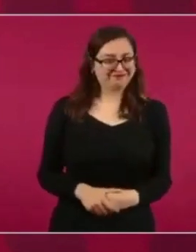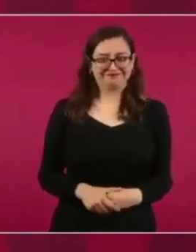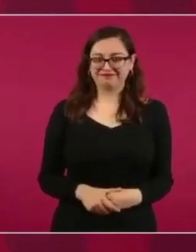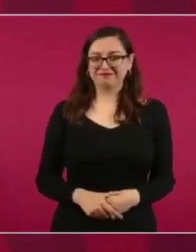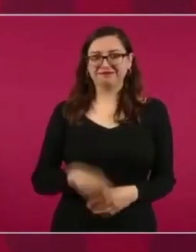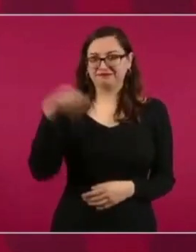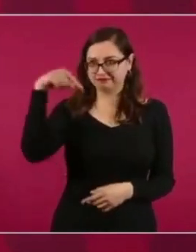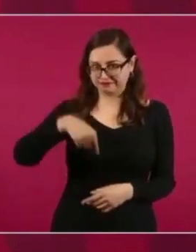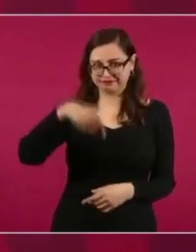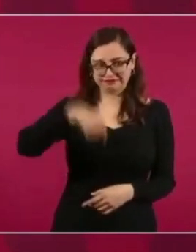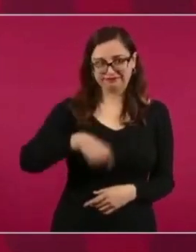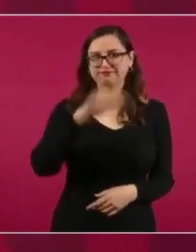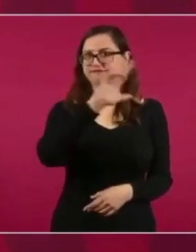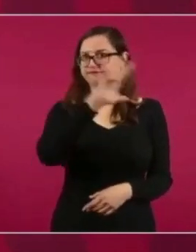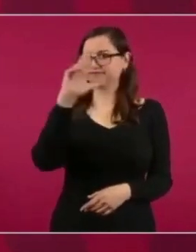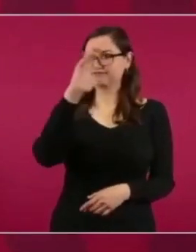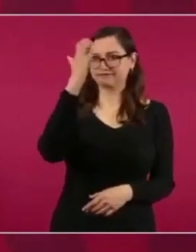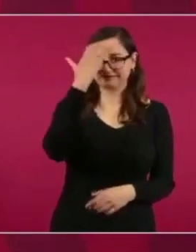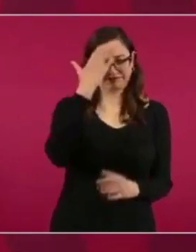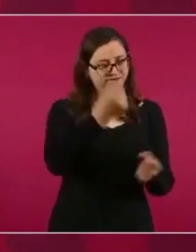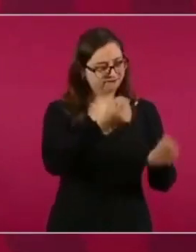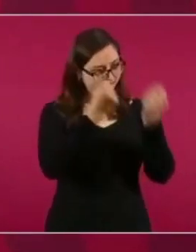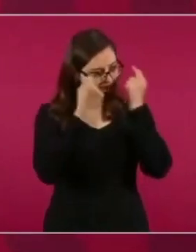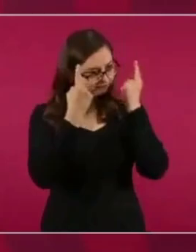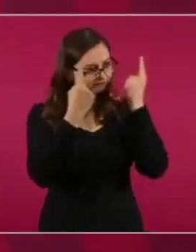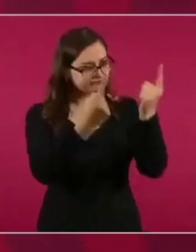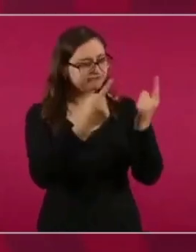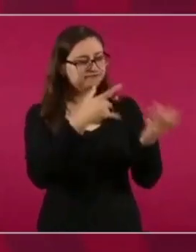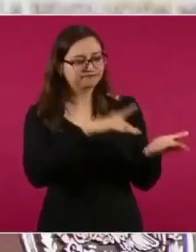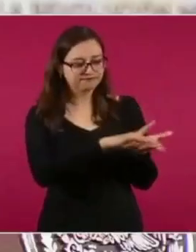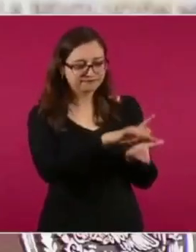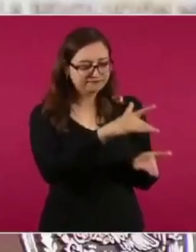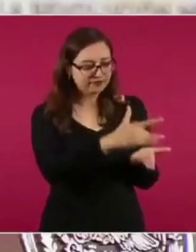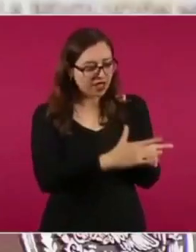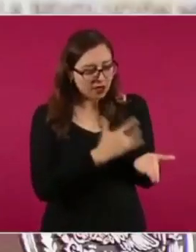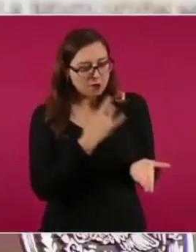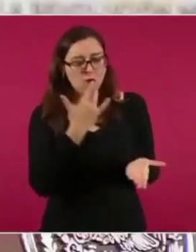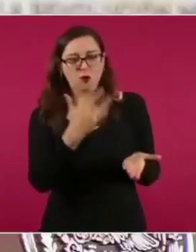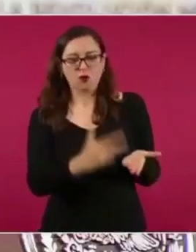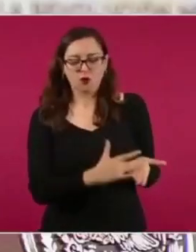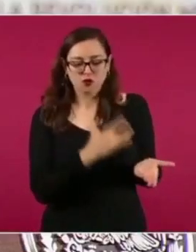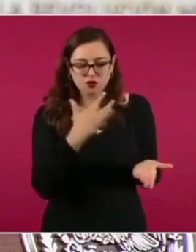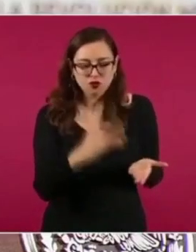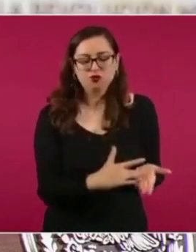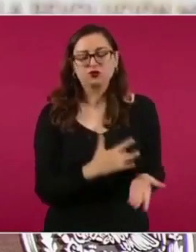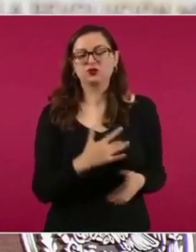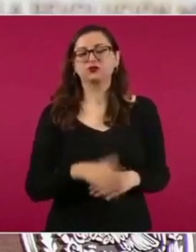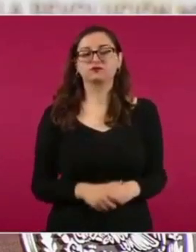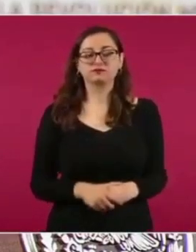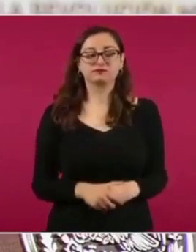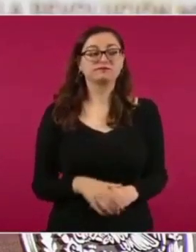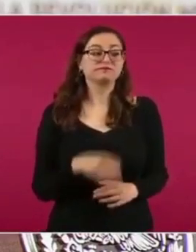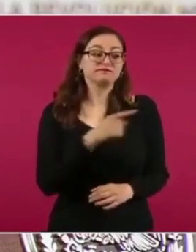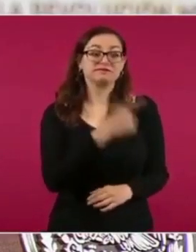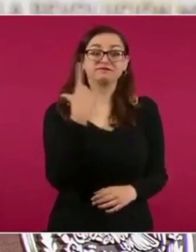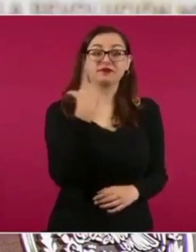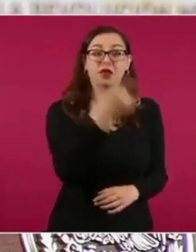ha apoyado y, repito, vamos a sentir su